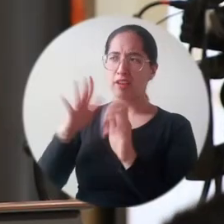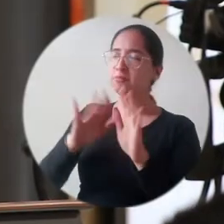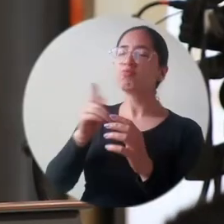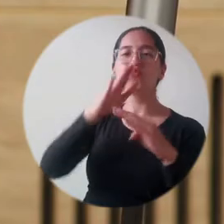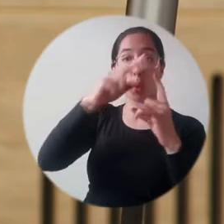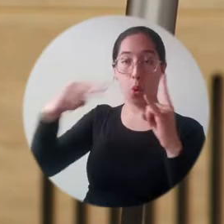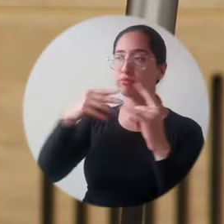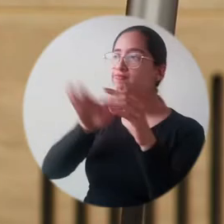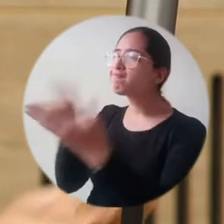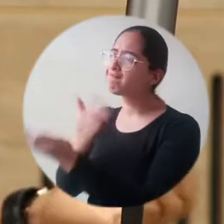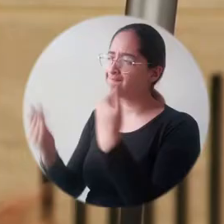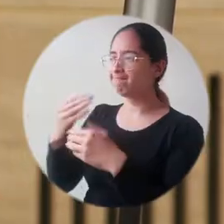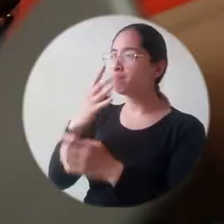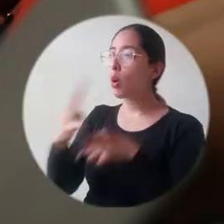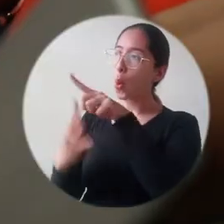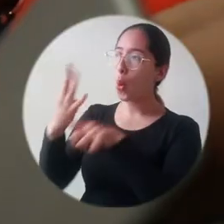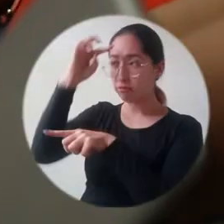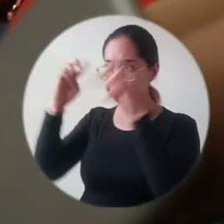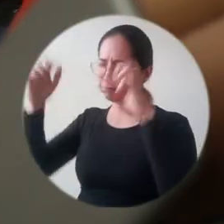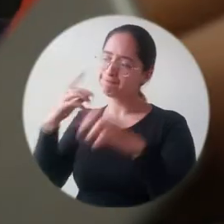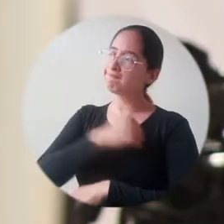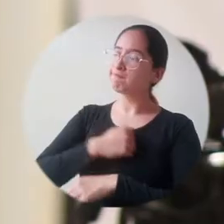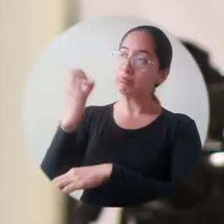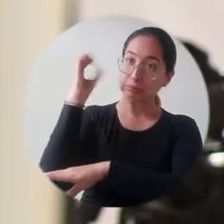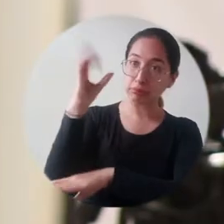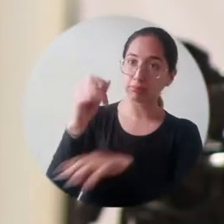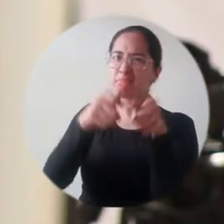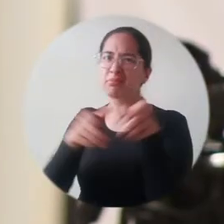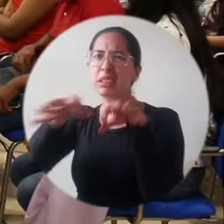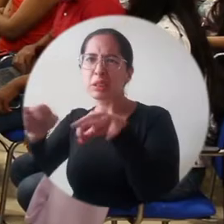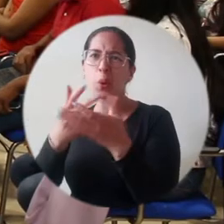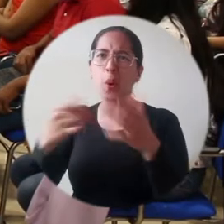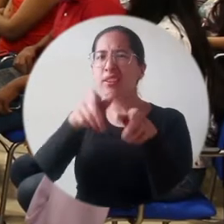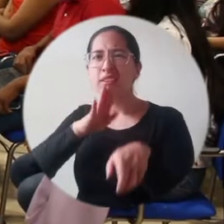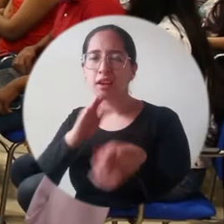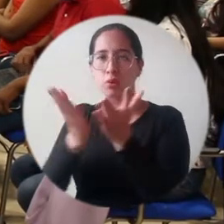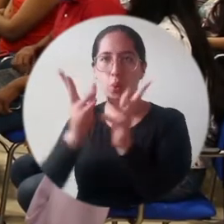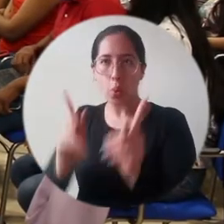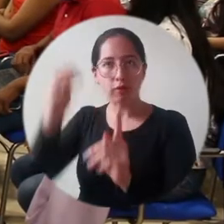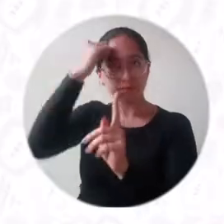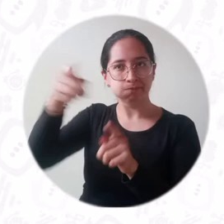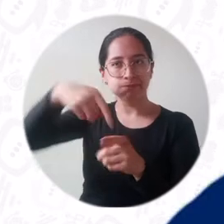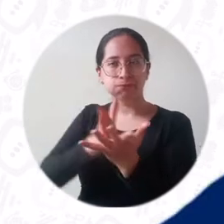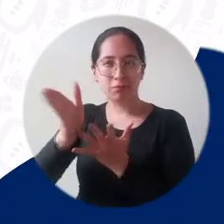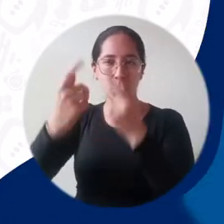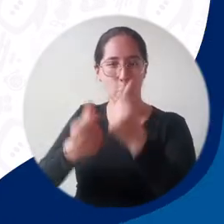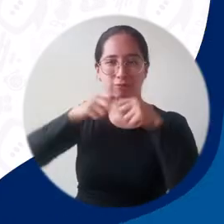expertos que explicaron diversas temáticas ante estudiantes, docentes y egresados del programa de contaduría pública.